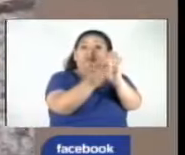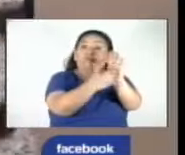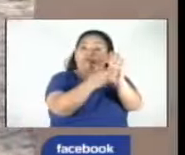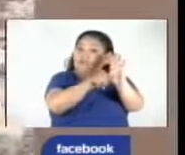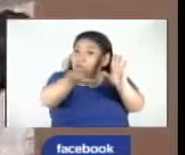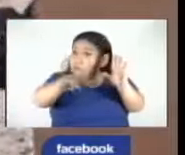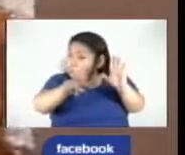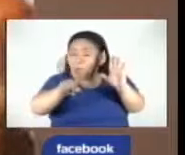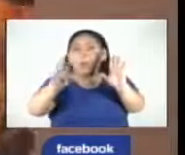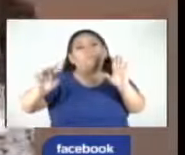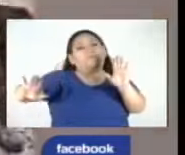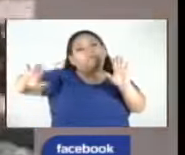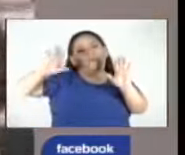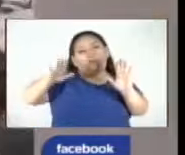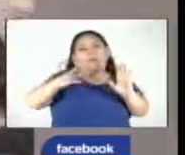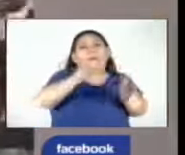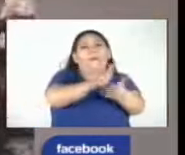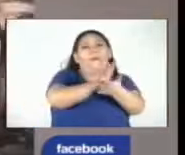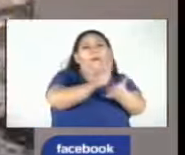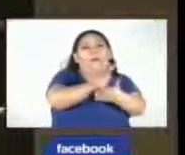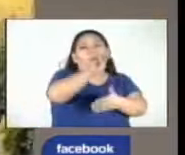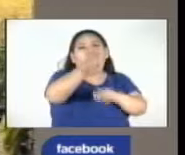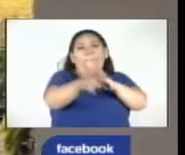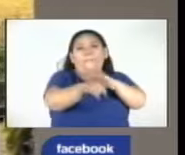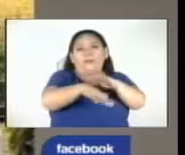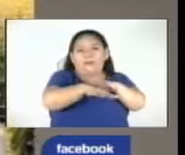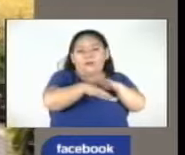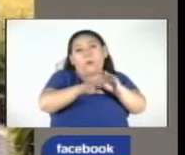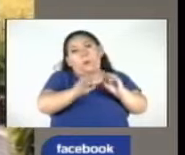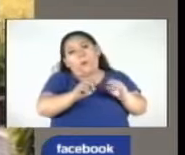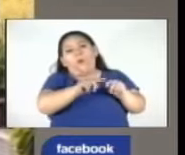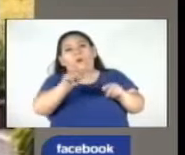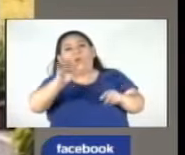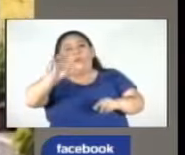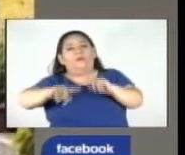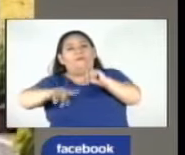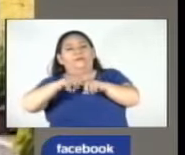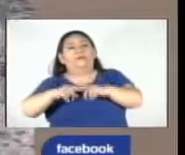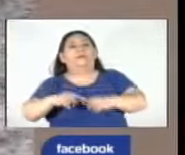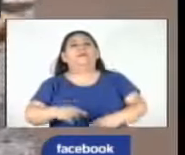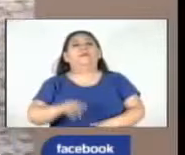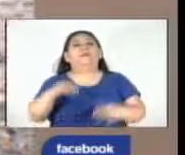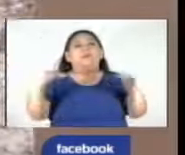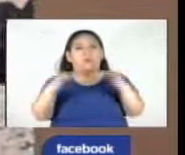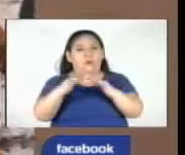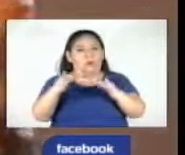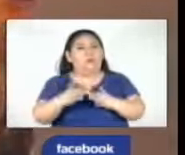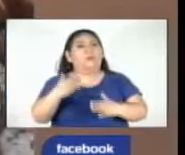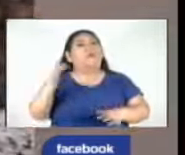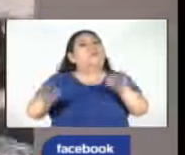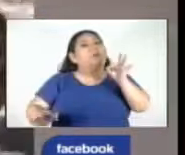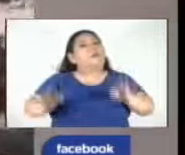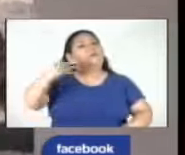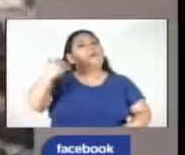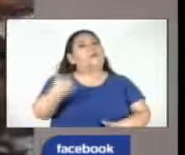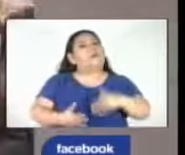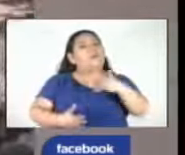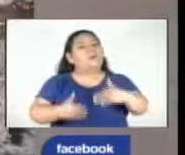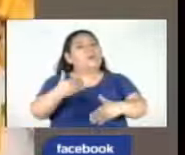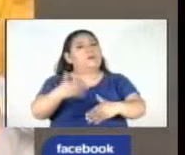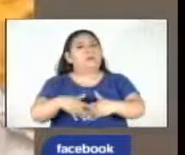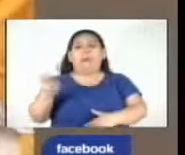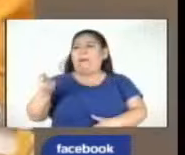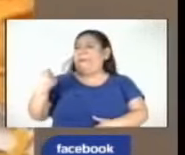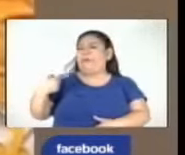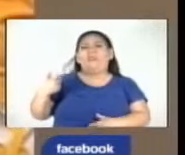sanciones que van desde un salario mínimo hasta los cuatro, además de procesos judiciales. Uno de